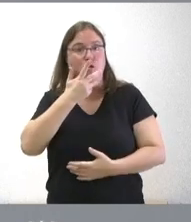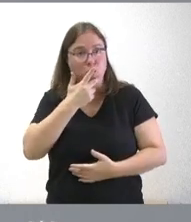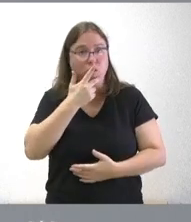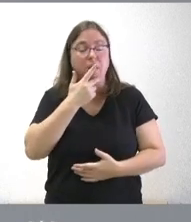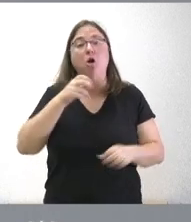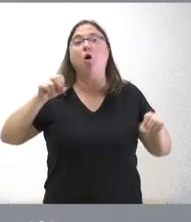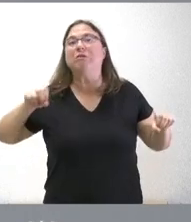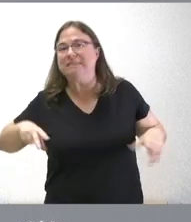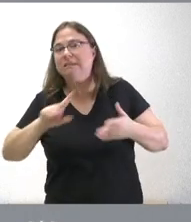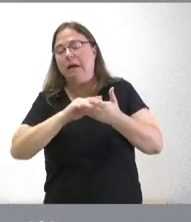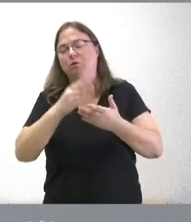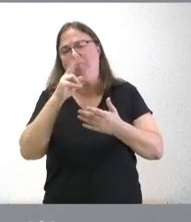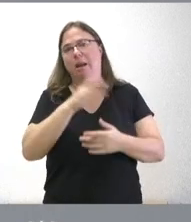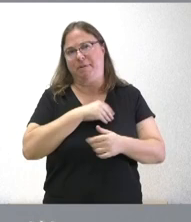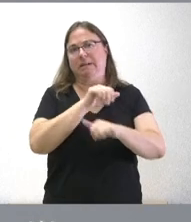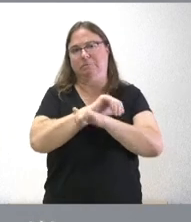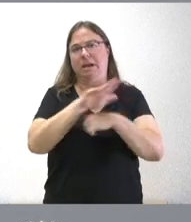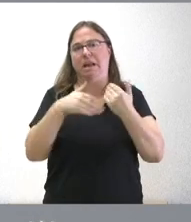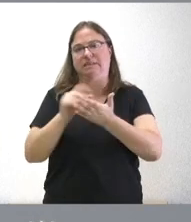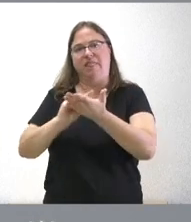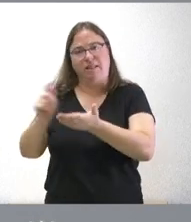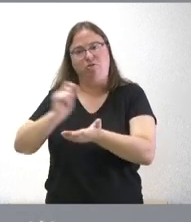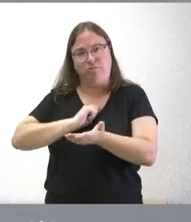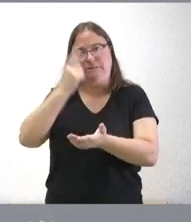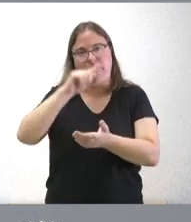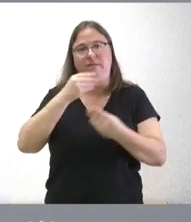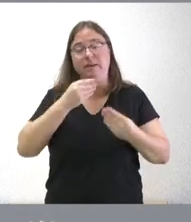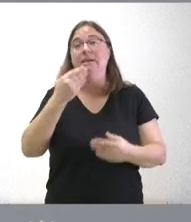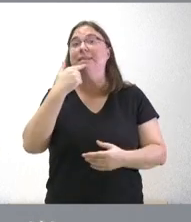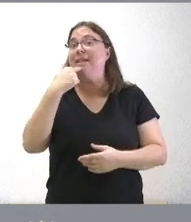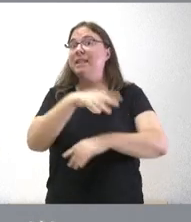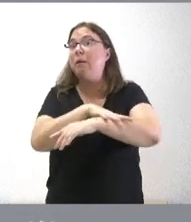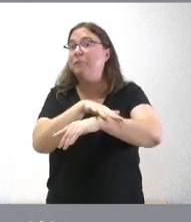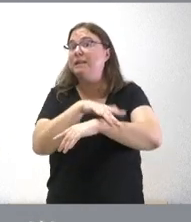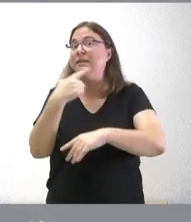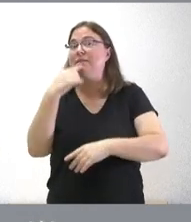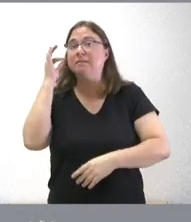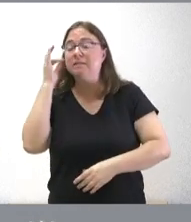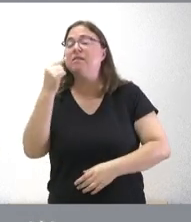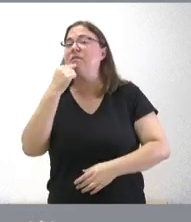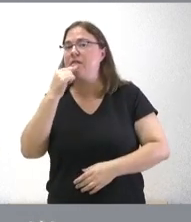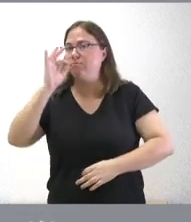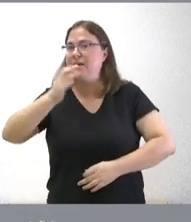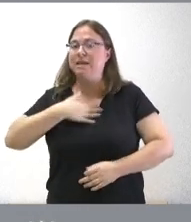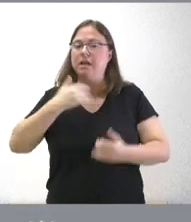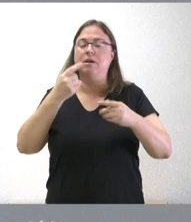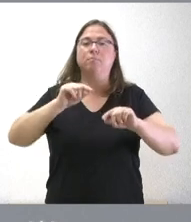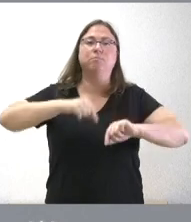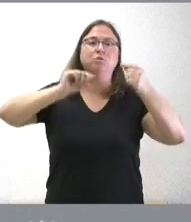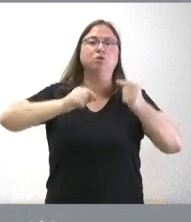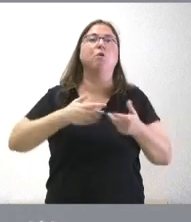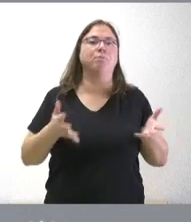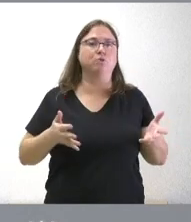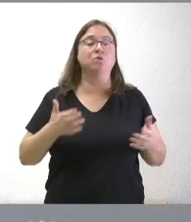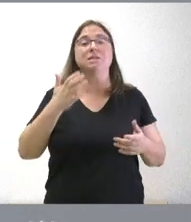conocer los datos yo creo que merece la pena esperar si es cierto como anunció la ministra que su intención es presentar el presupuesto lo antes posible y